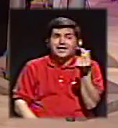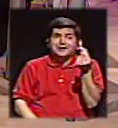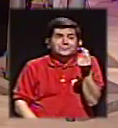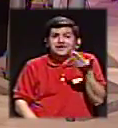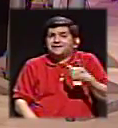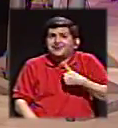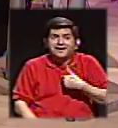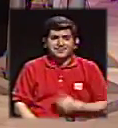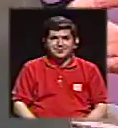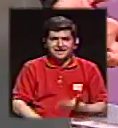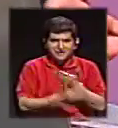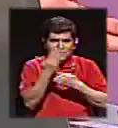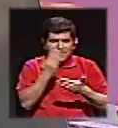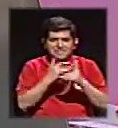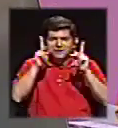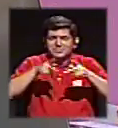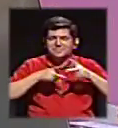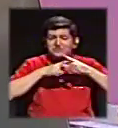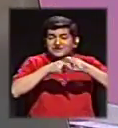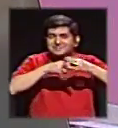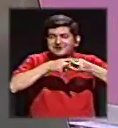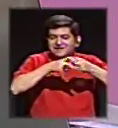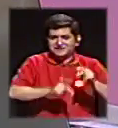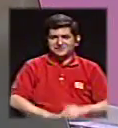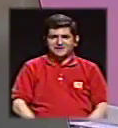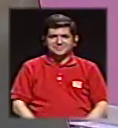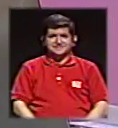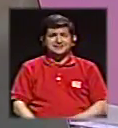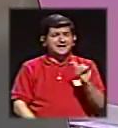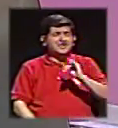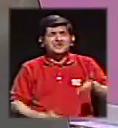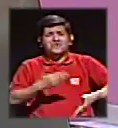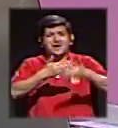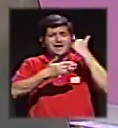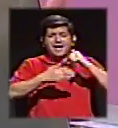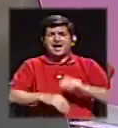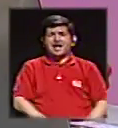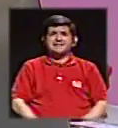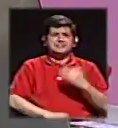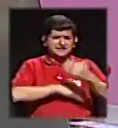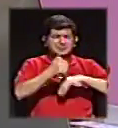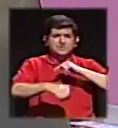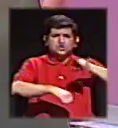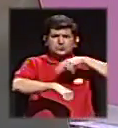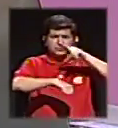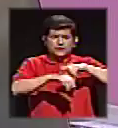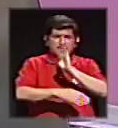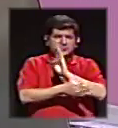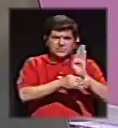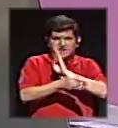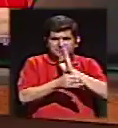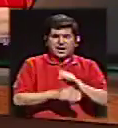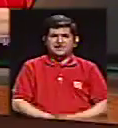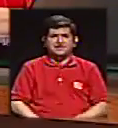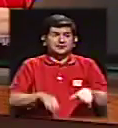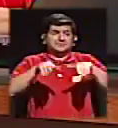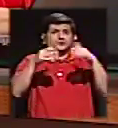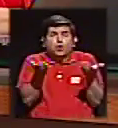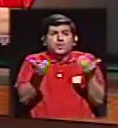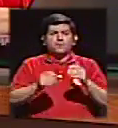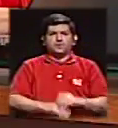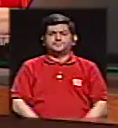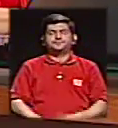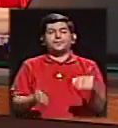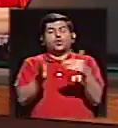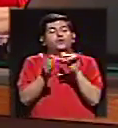la plata? Están en manos de prestamistas. Estamos como antes de que se nacionalizara la banca. ¿Cómo puede ser posible? Pero, Ani,